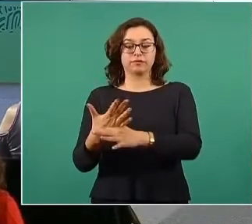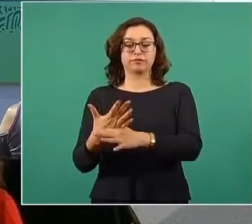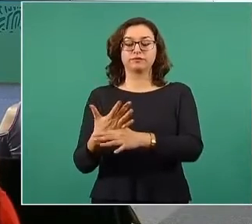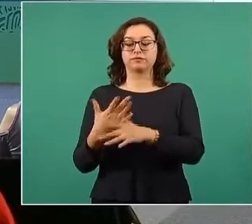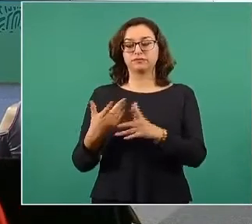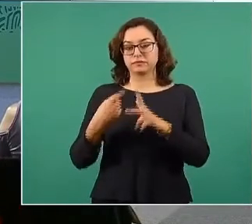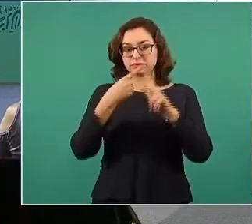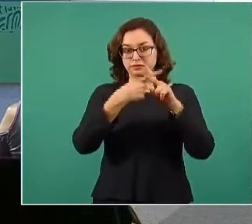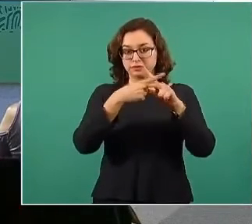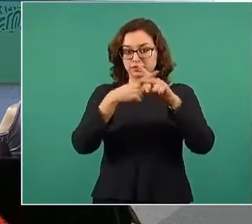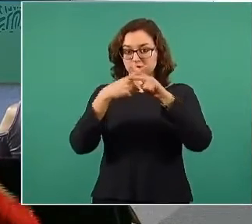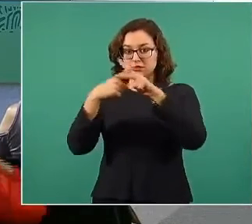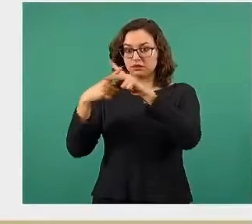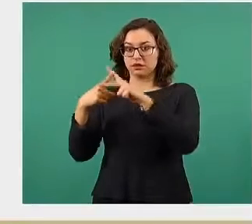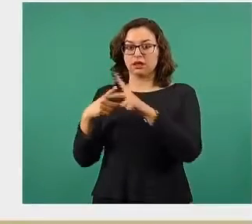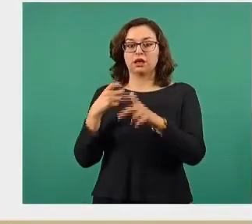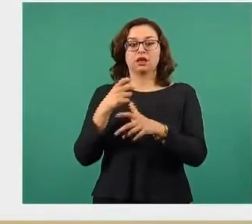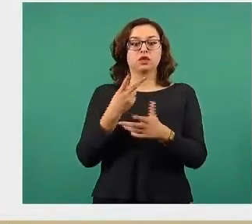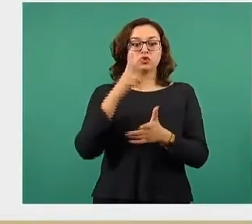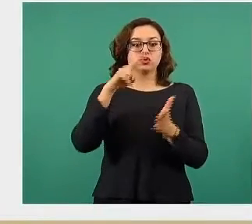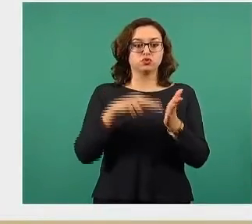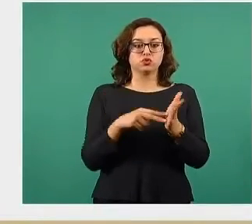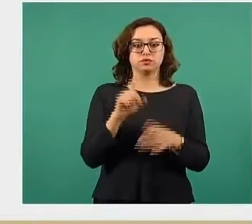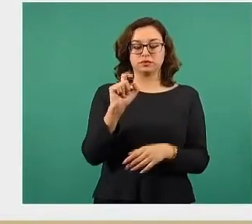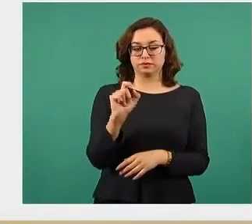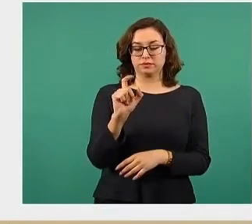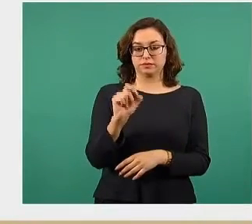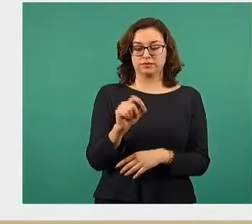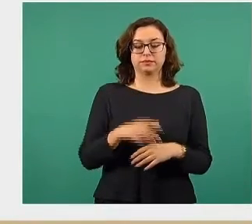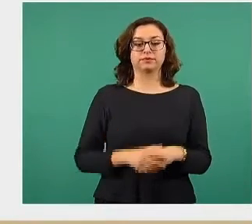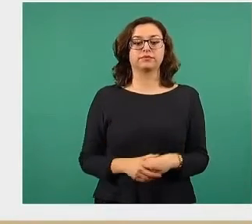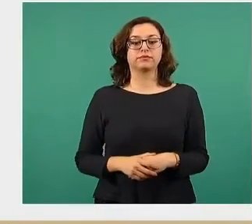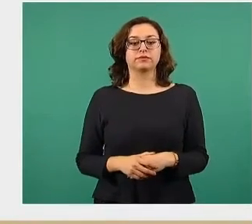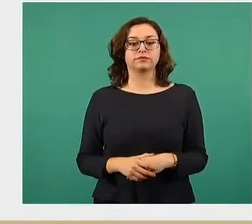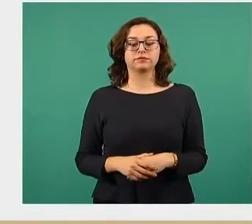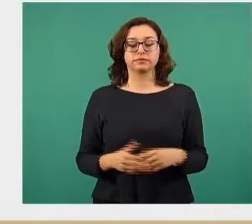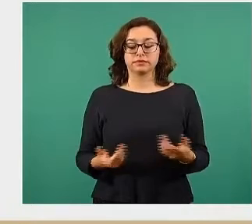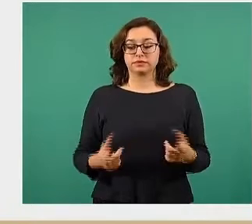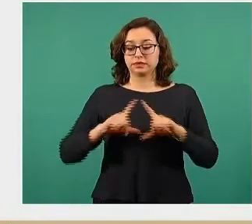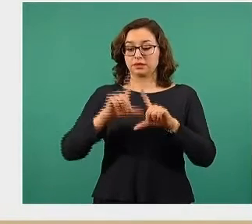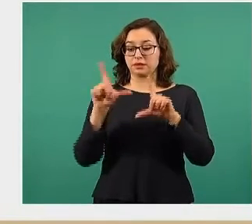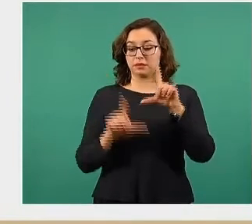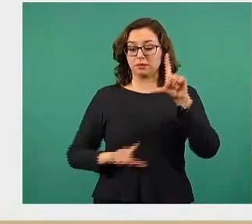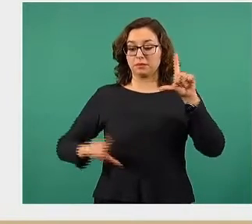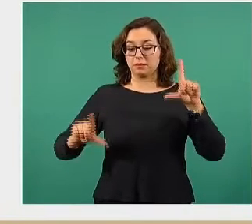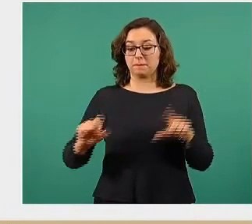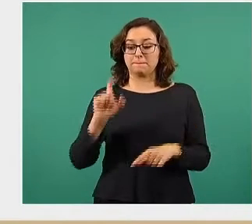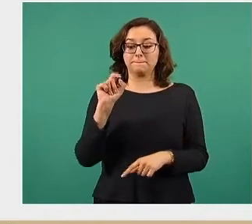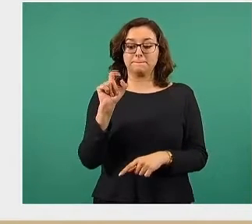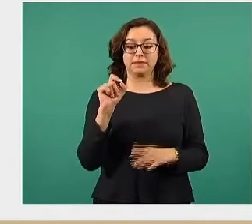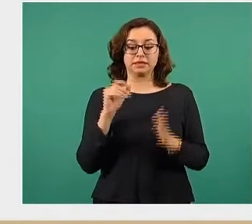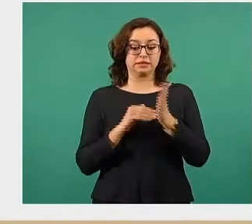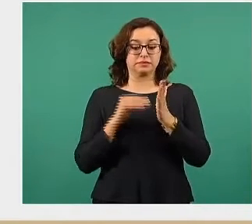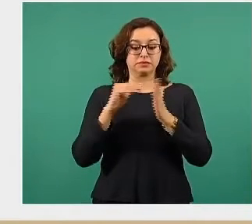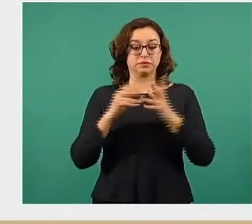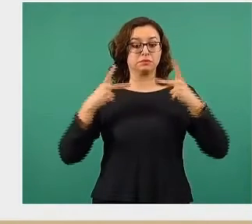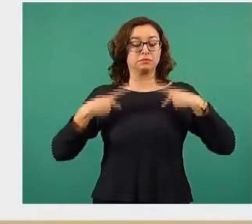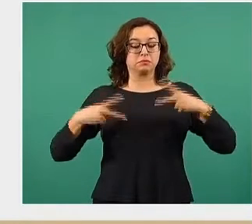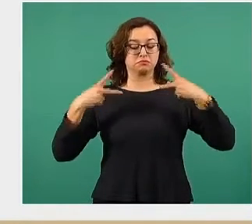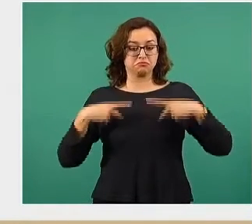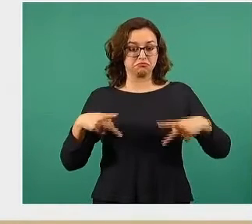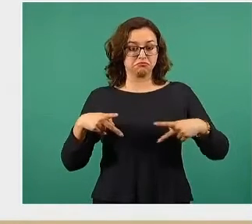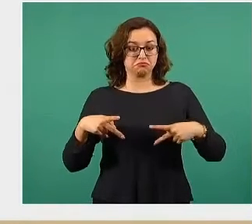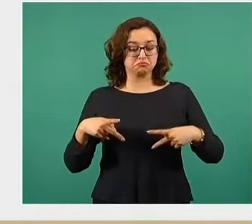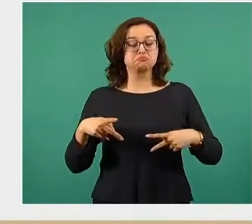y Vivienda 2020. 20 millones de personas en nuestro país pudieran tener una